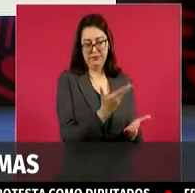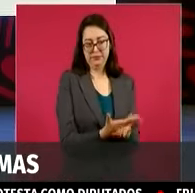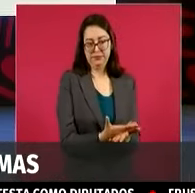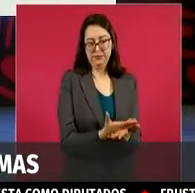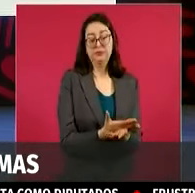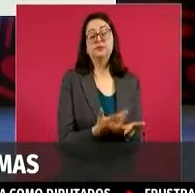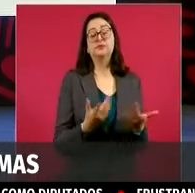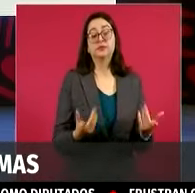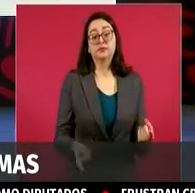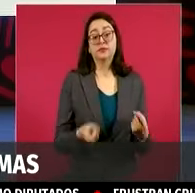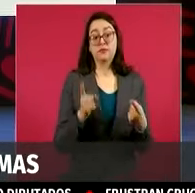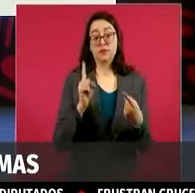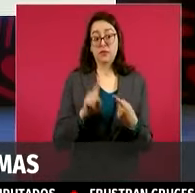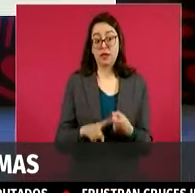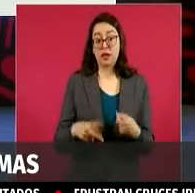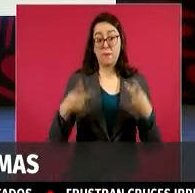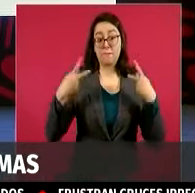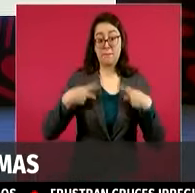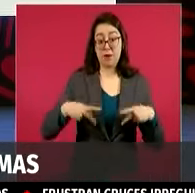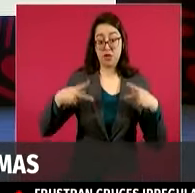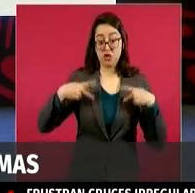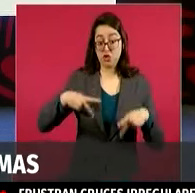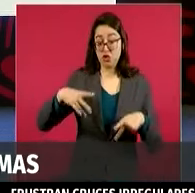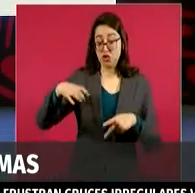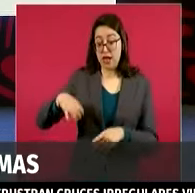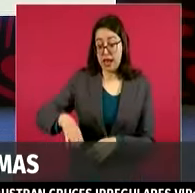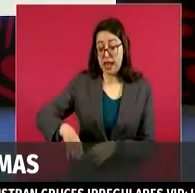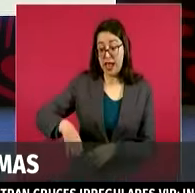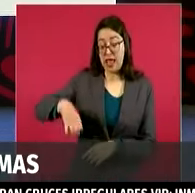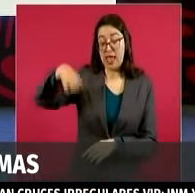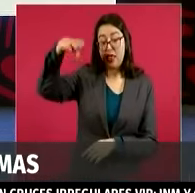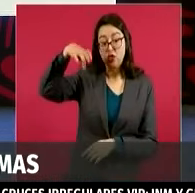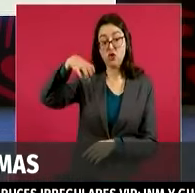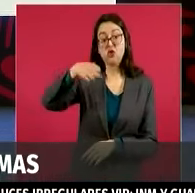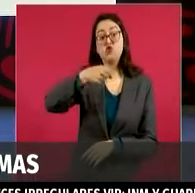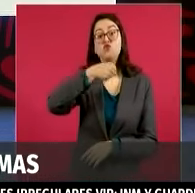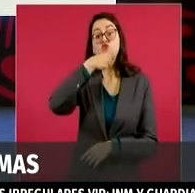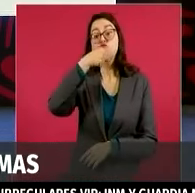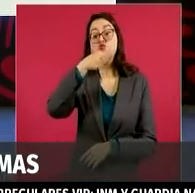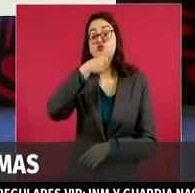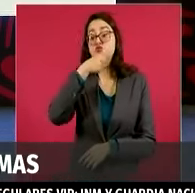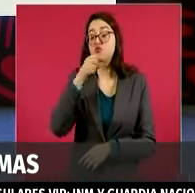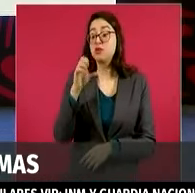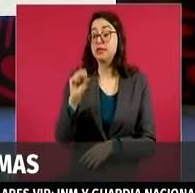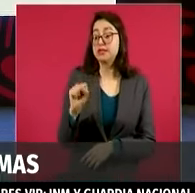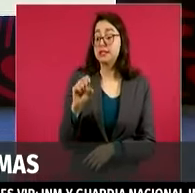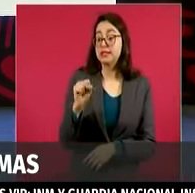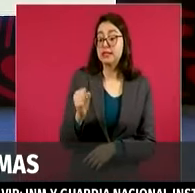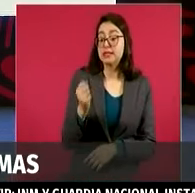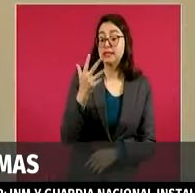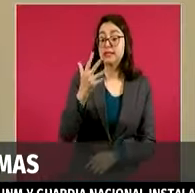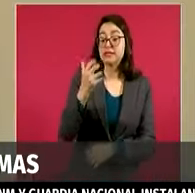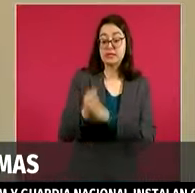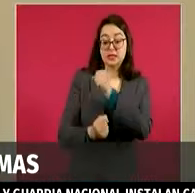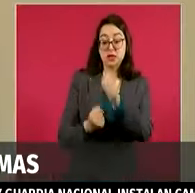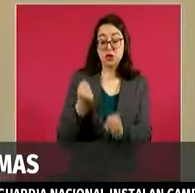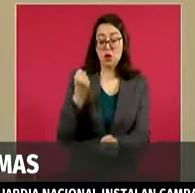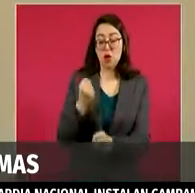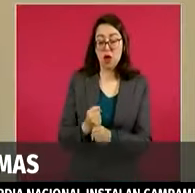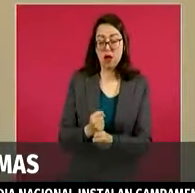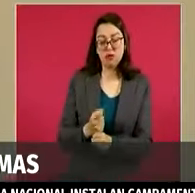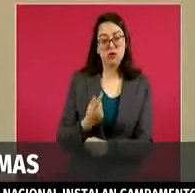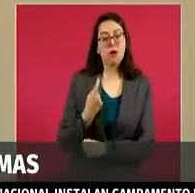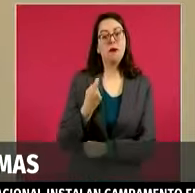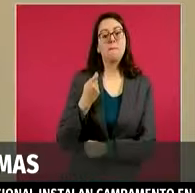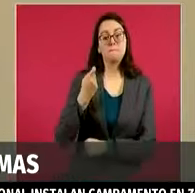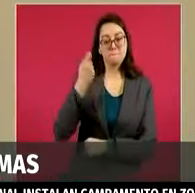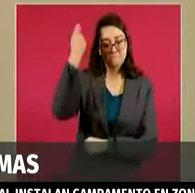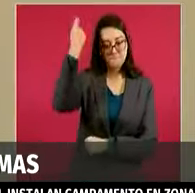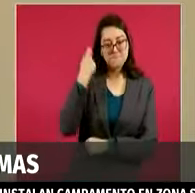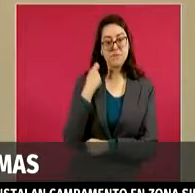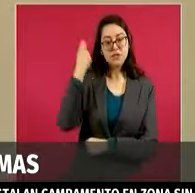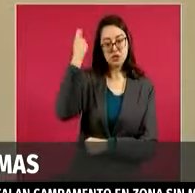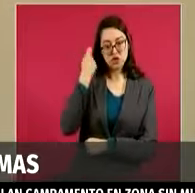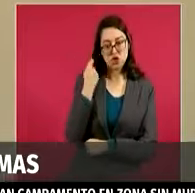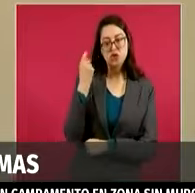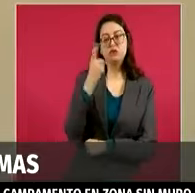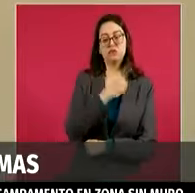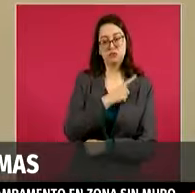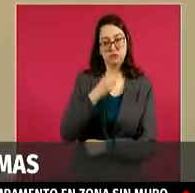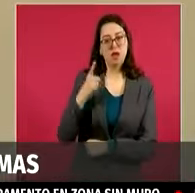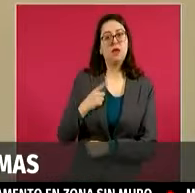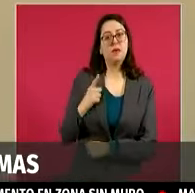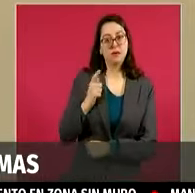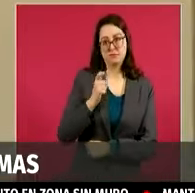pues claramente seguimos sumándole funciones a un órgano electoral. Me parece muy complicado pensar en cómo reducir